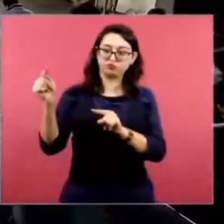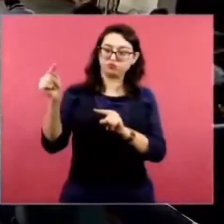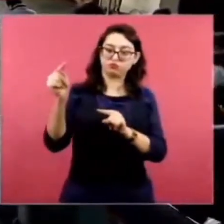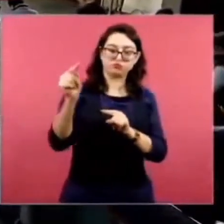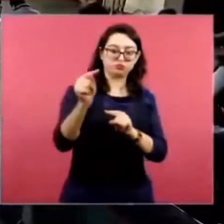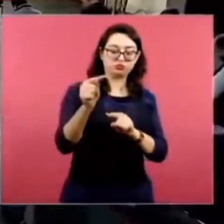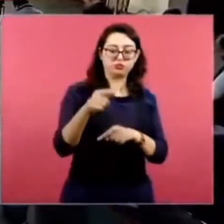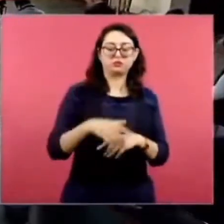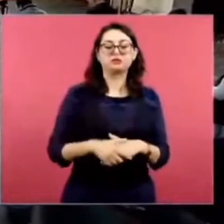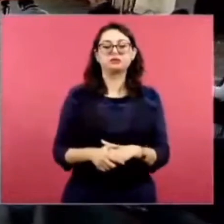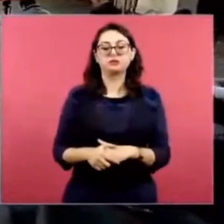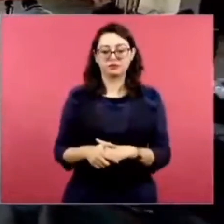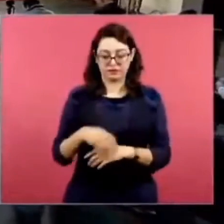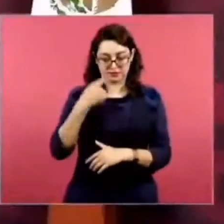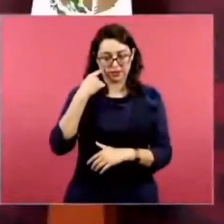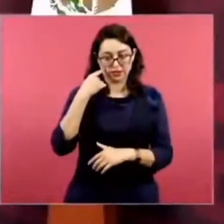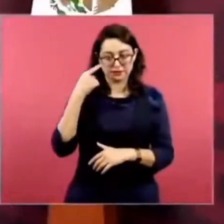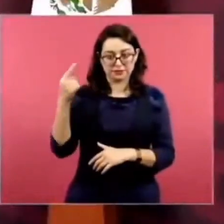a ver si